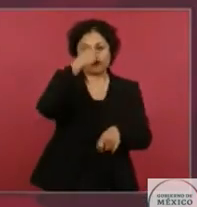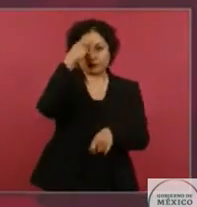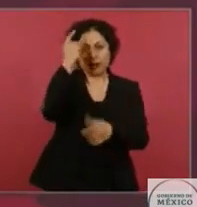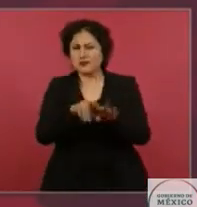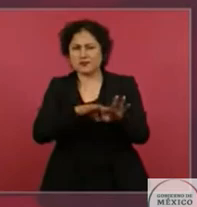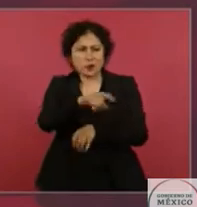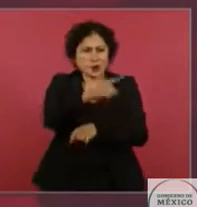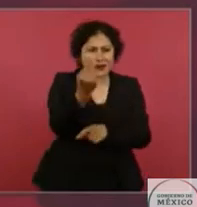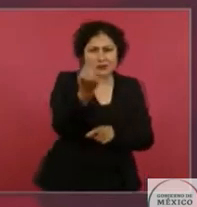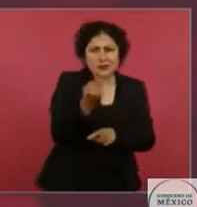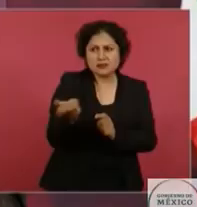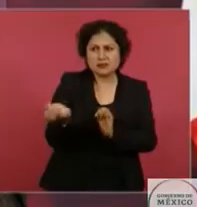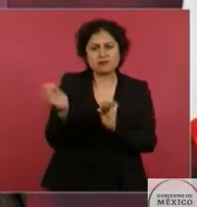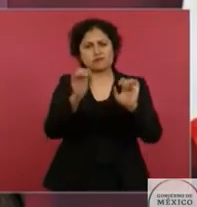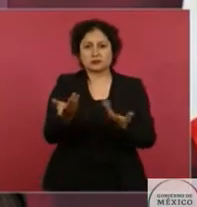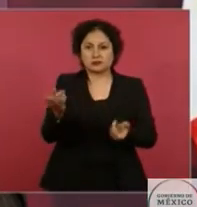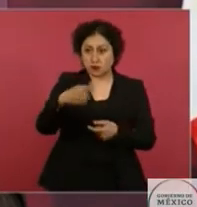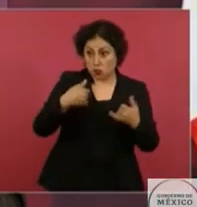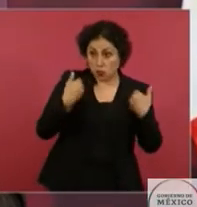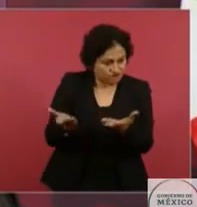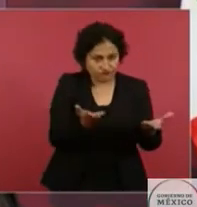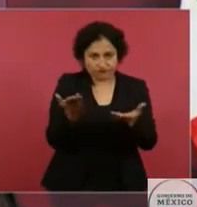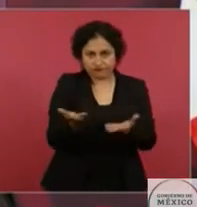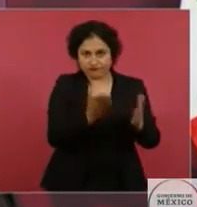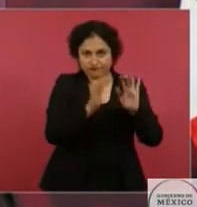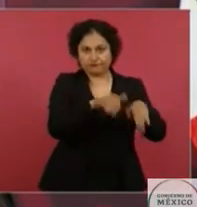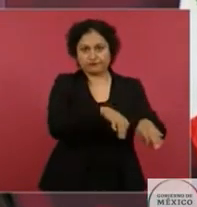todo lo que se requiera. No les va a faltar el trabajo y la alimentación.